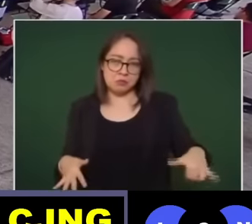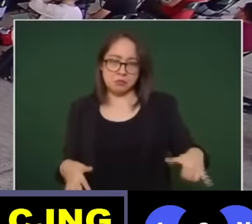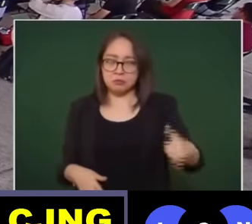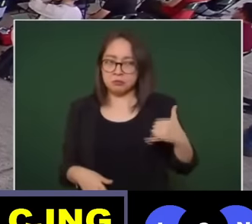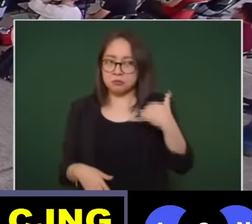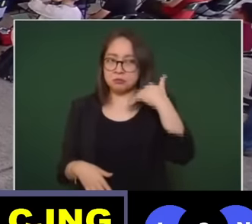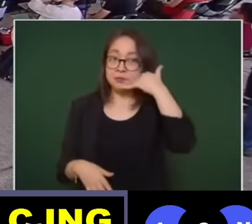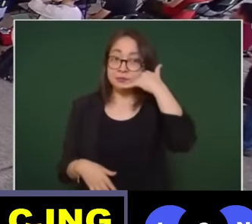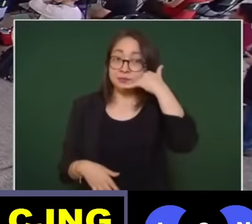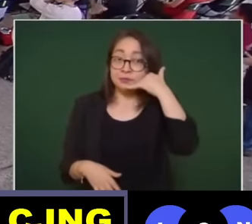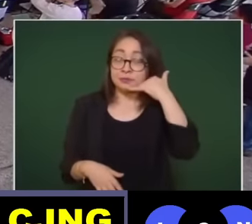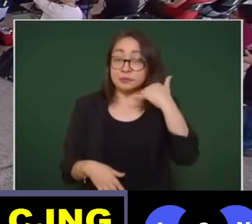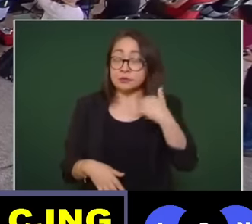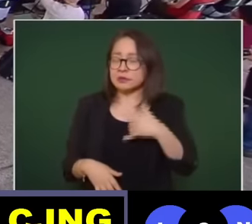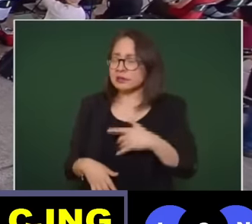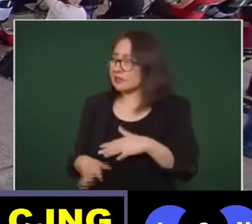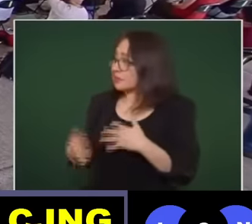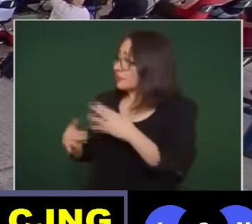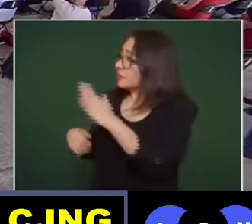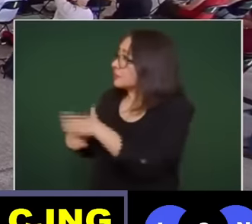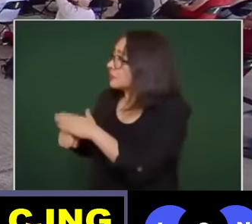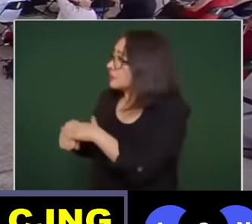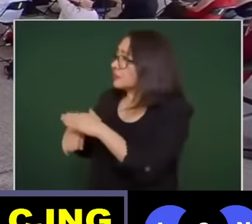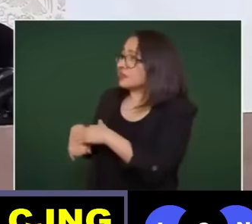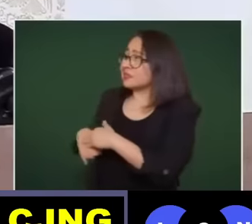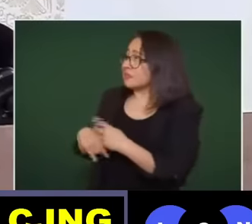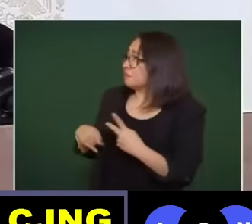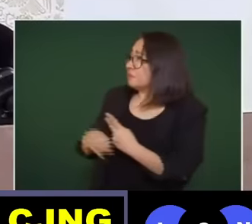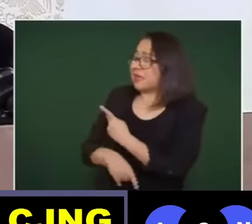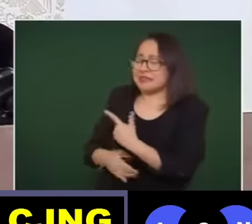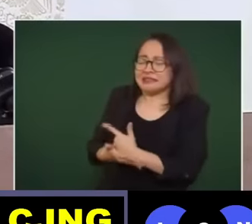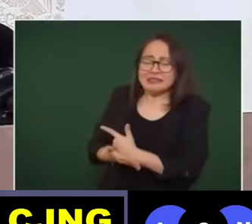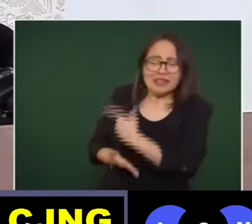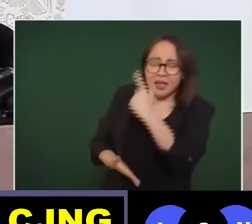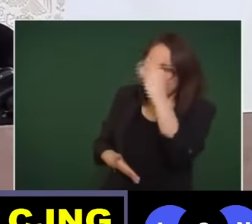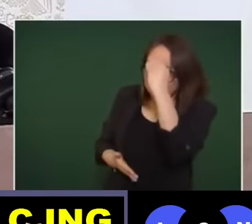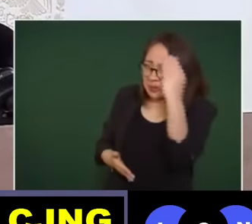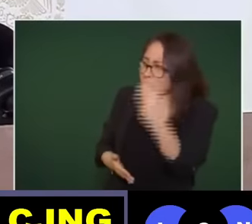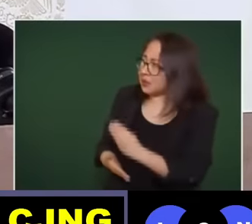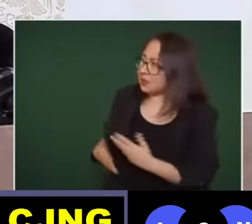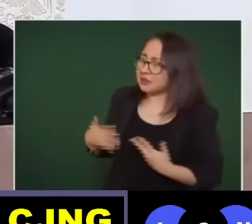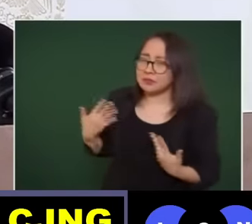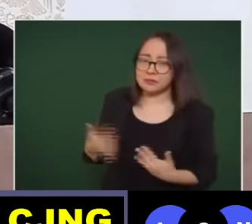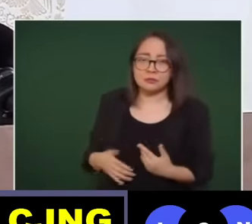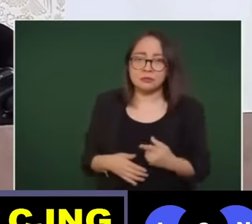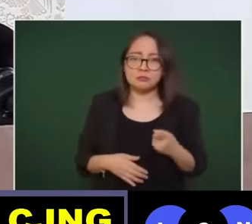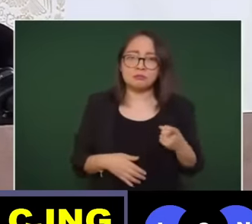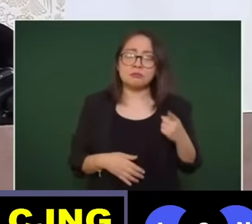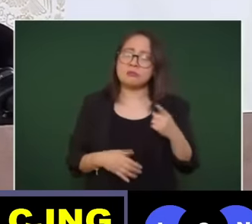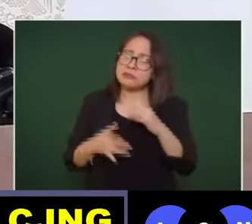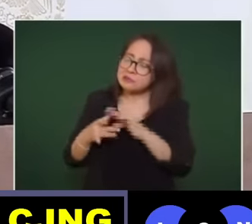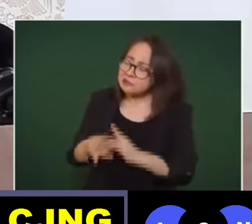para decirme que era muy grave lo que había sucedido ya me explicó